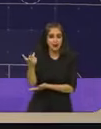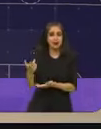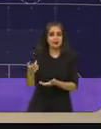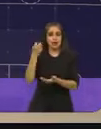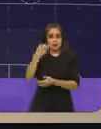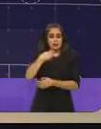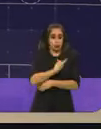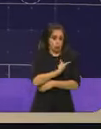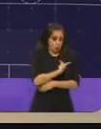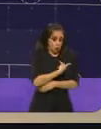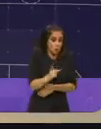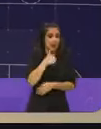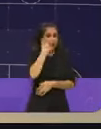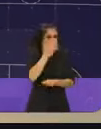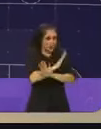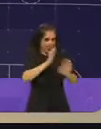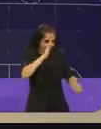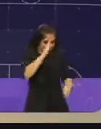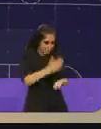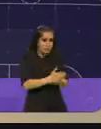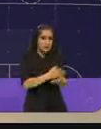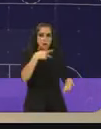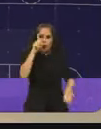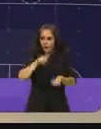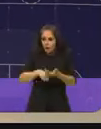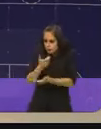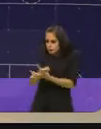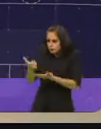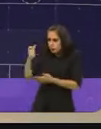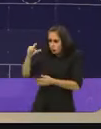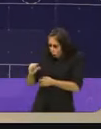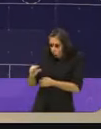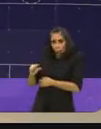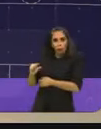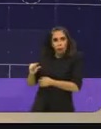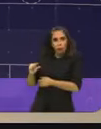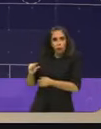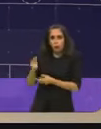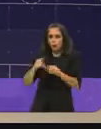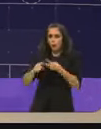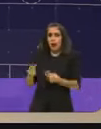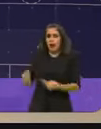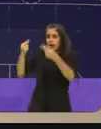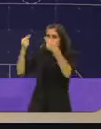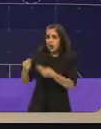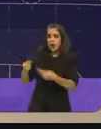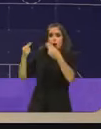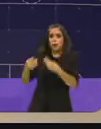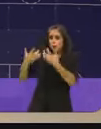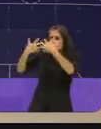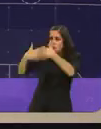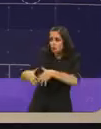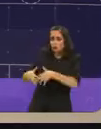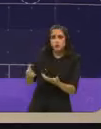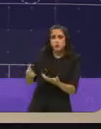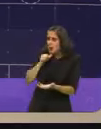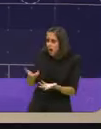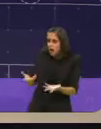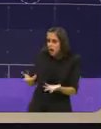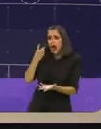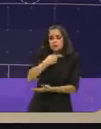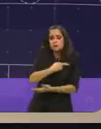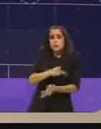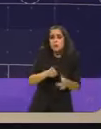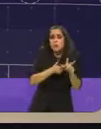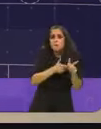pobreza si no se tiene un salario digno o un negocio que funcione. Piénsenlo bien, no